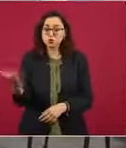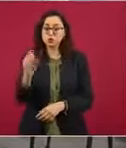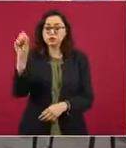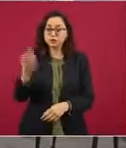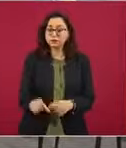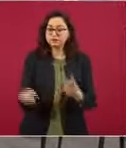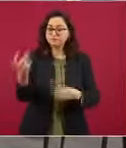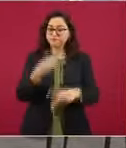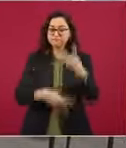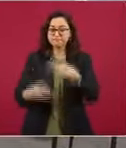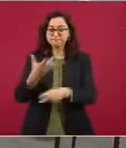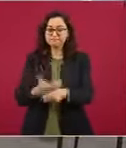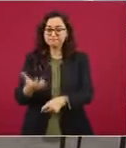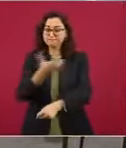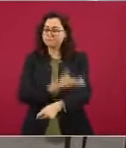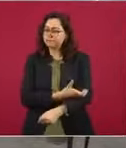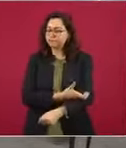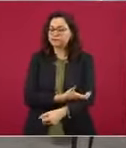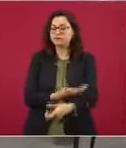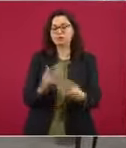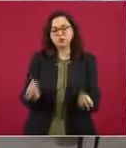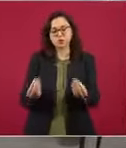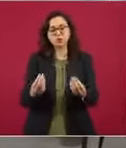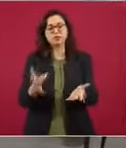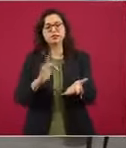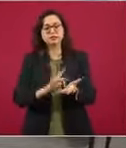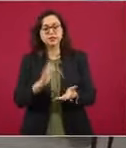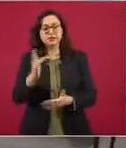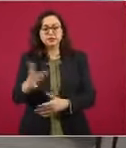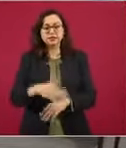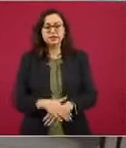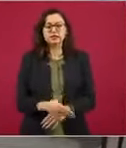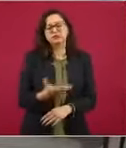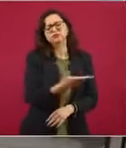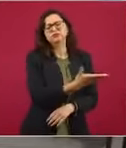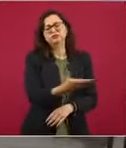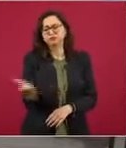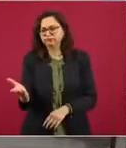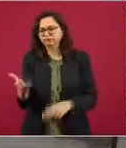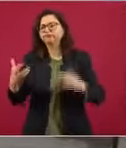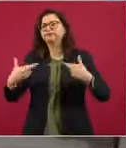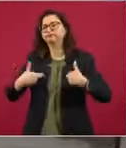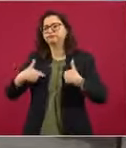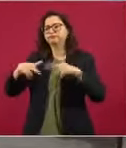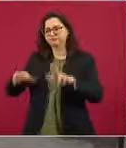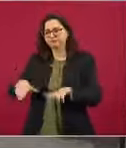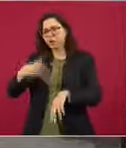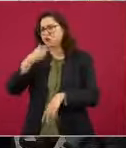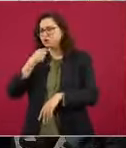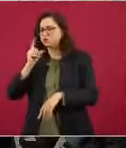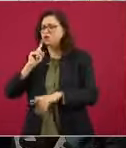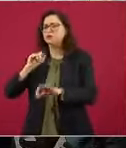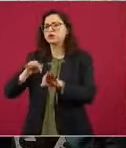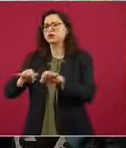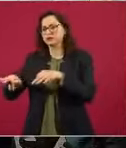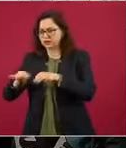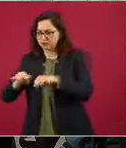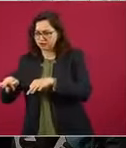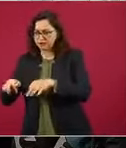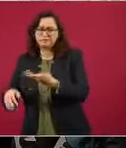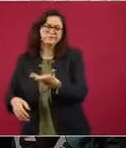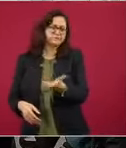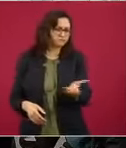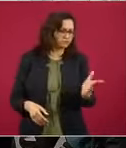representantes de los trabajadores, de las trabajadoras y también representantes